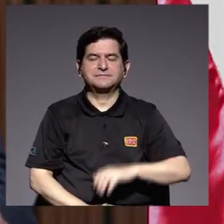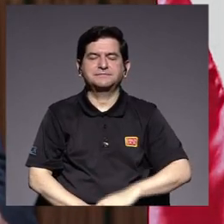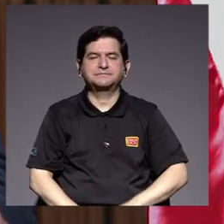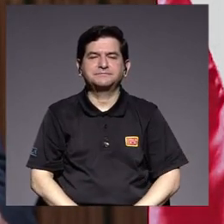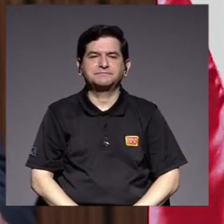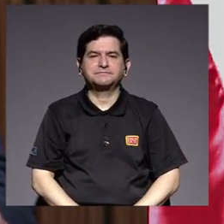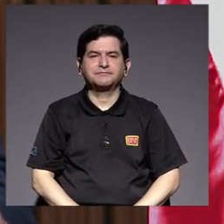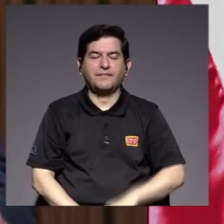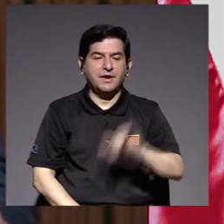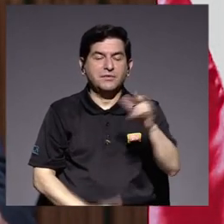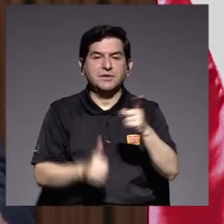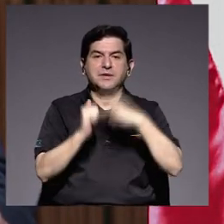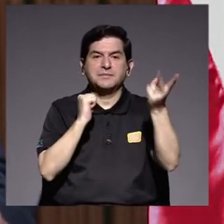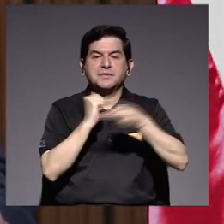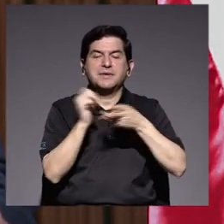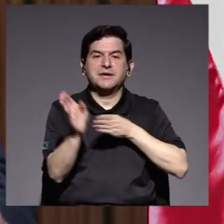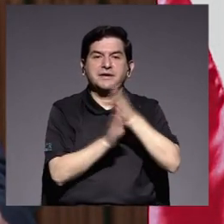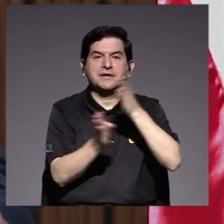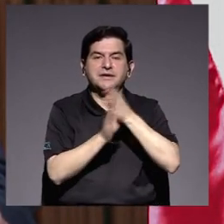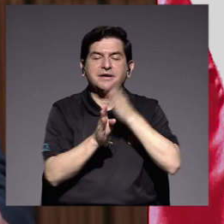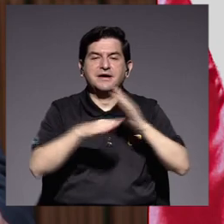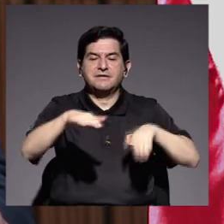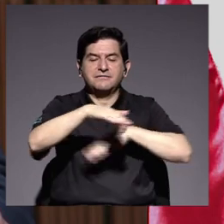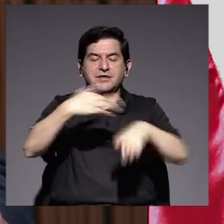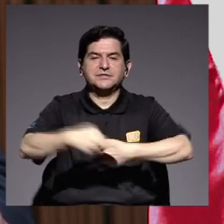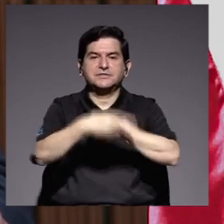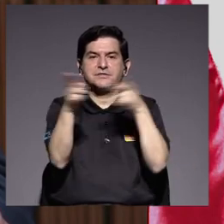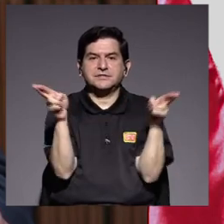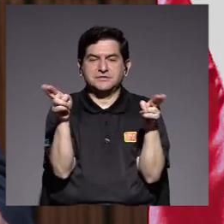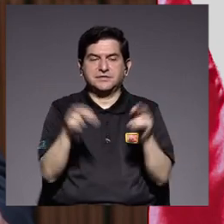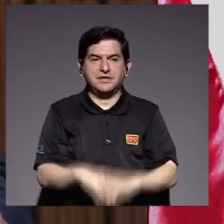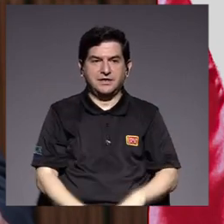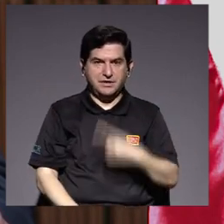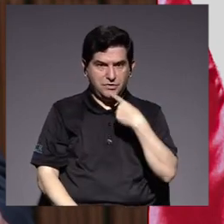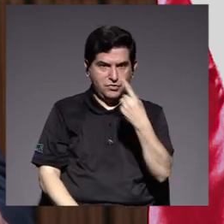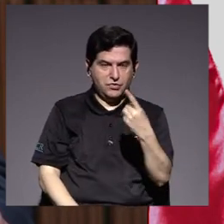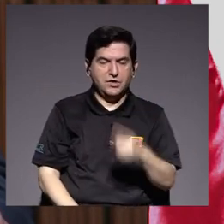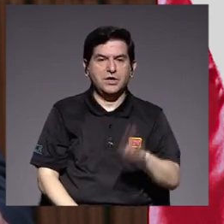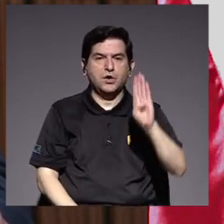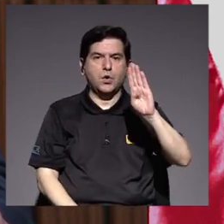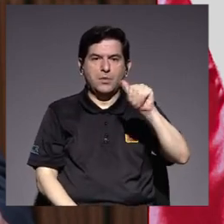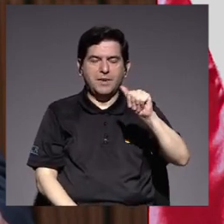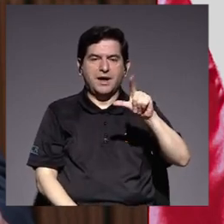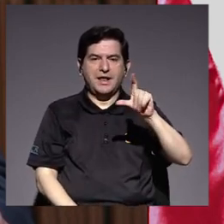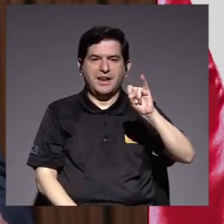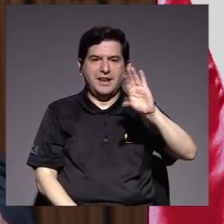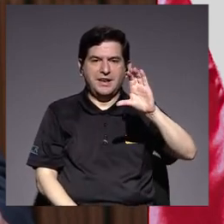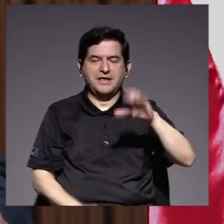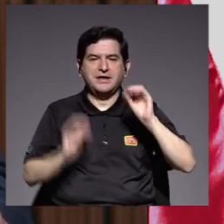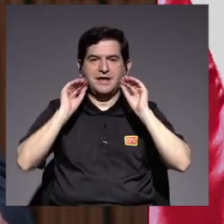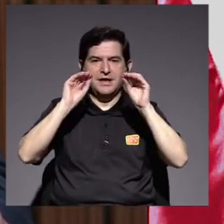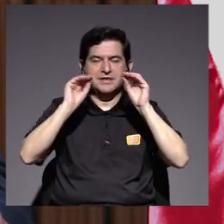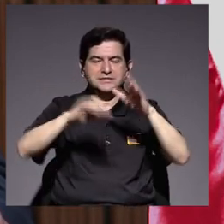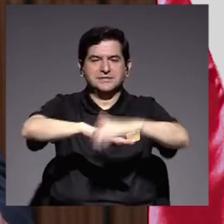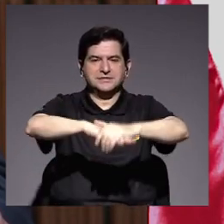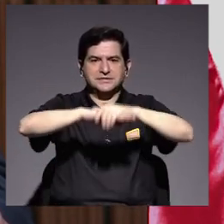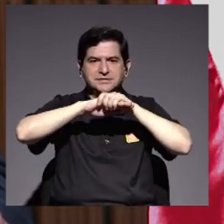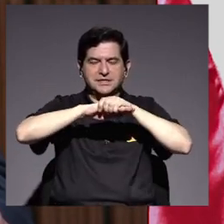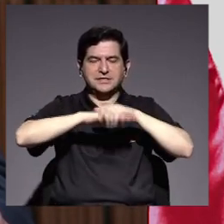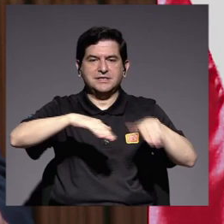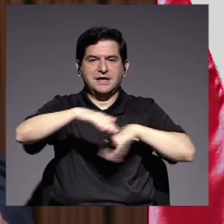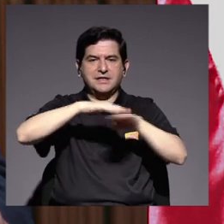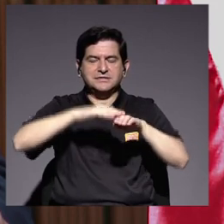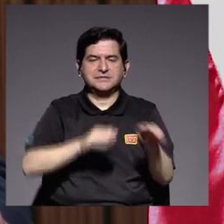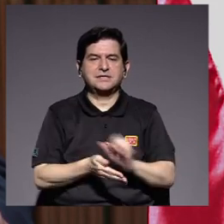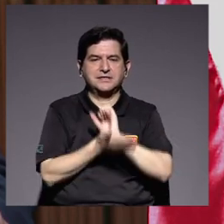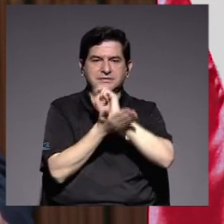A su vez, por primera vez una carrera de una sede regional, me refiero al bachillerato y licenciatura en enseñanza del inglés en la sede de